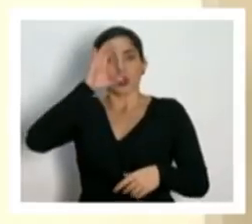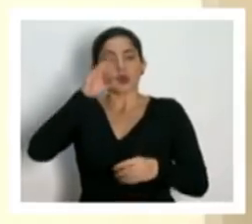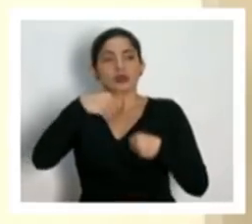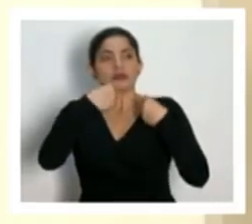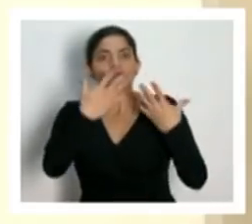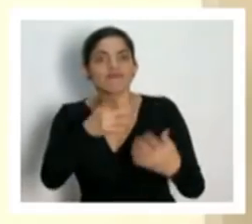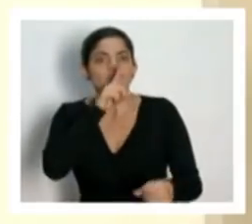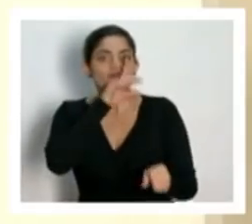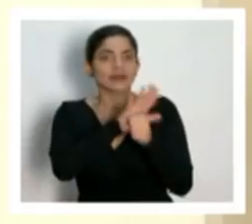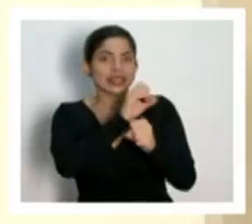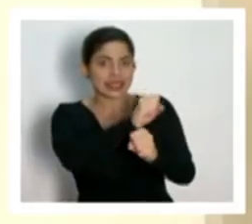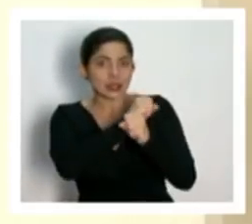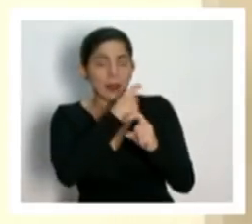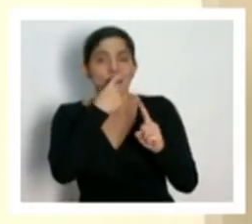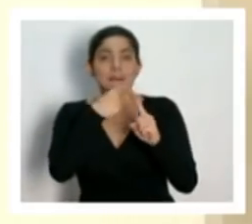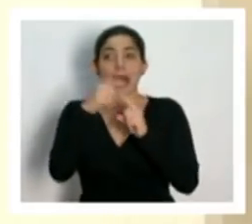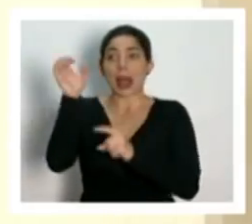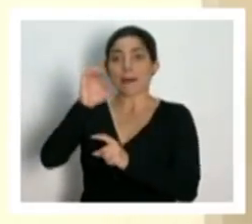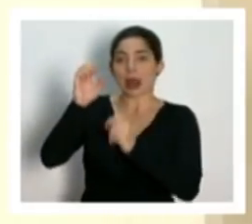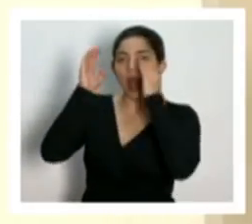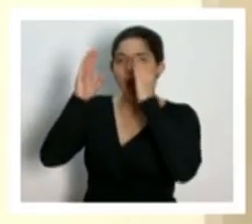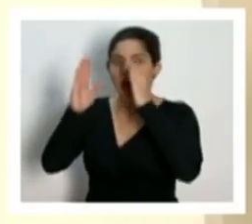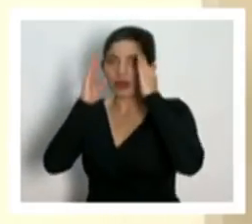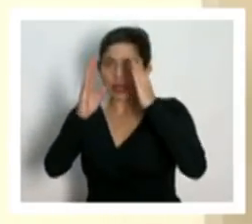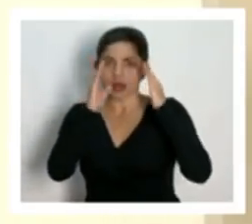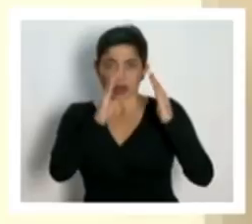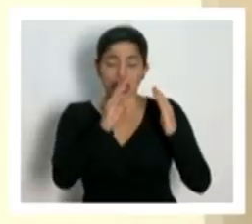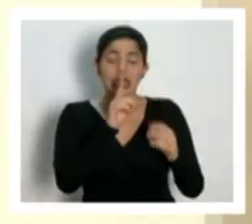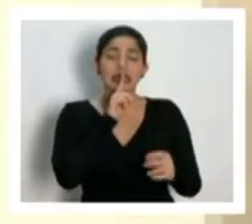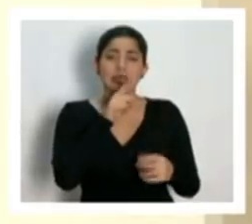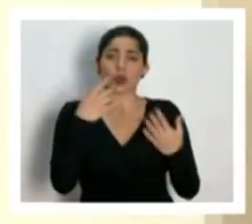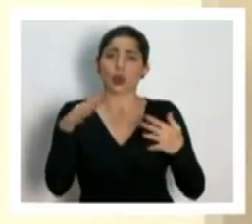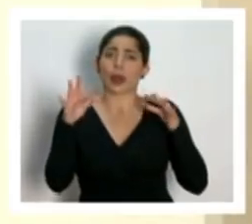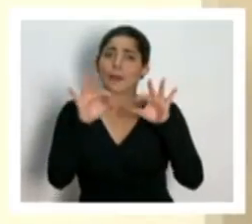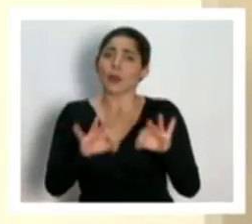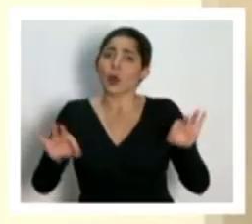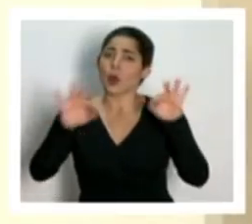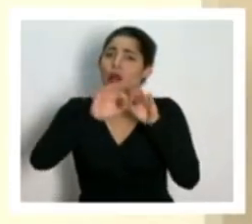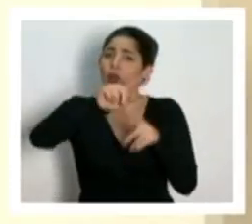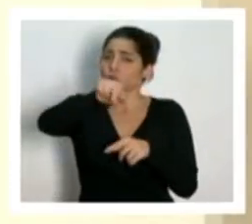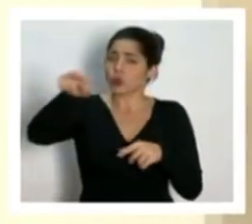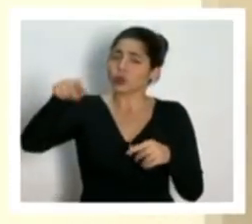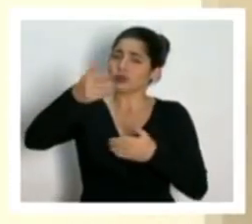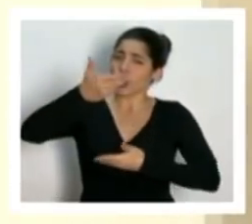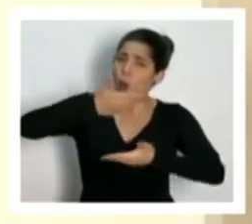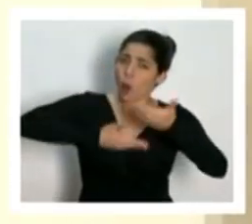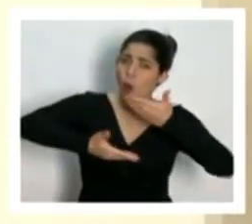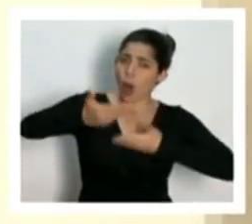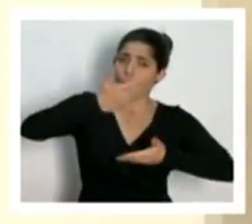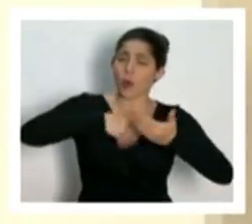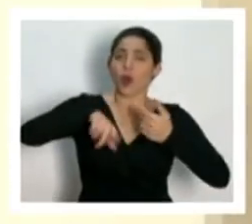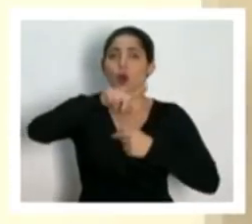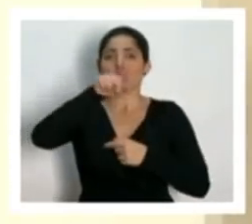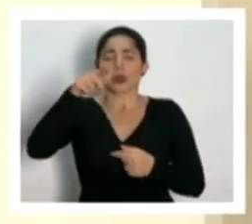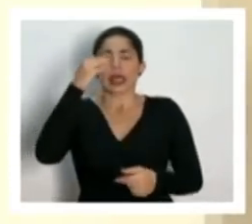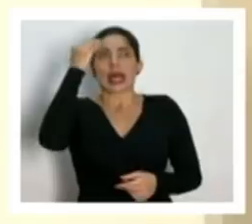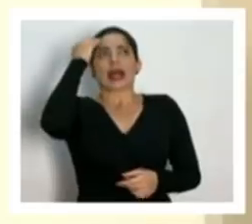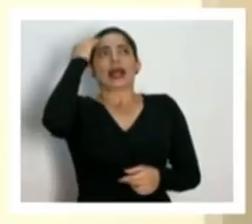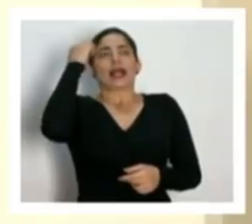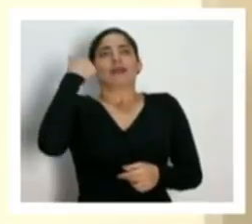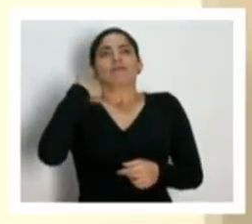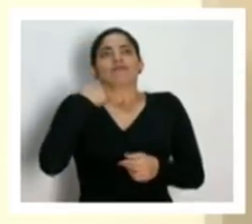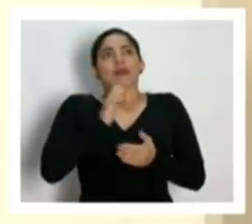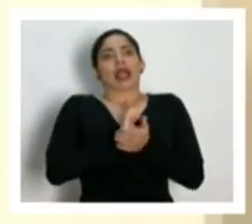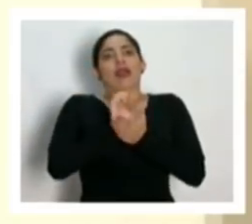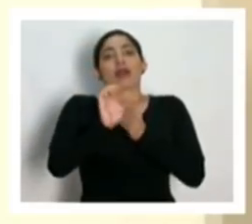seguridad y atender todas las emergencias que vayan sufriendo es muy importante la colaboración de ustedes en que hagan conciencia y eviten por